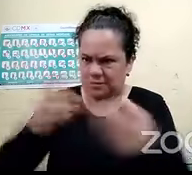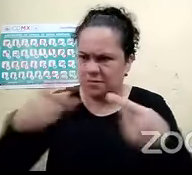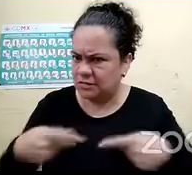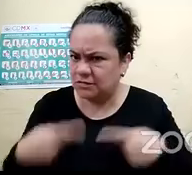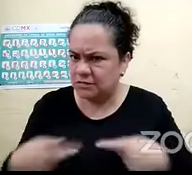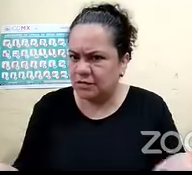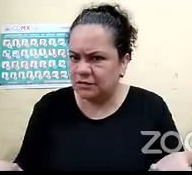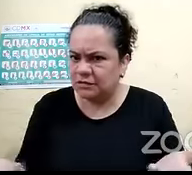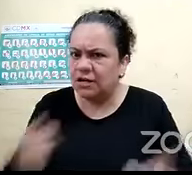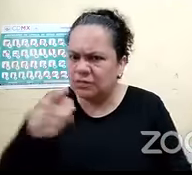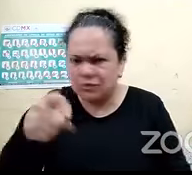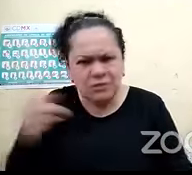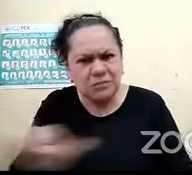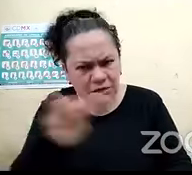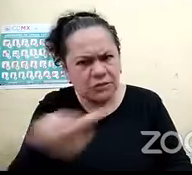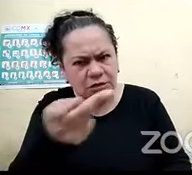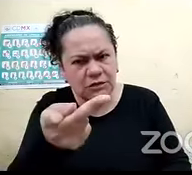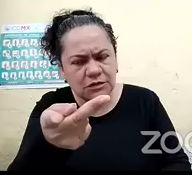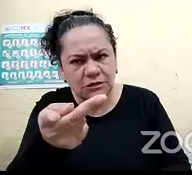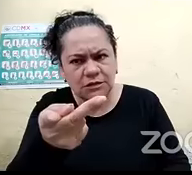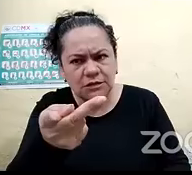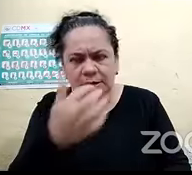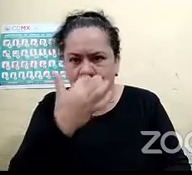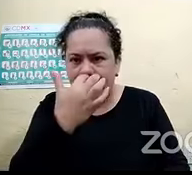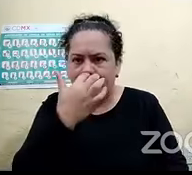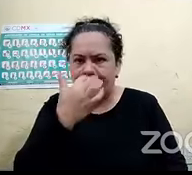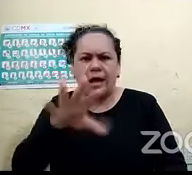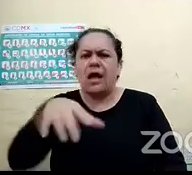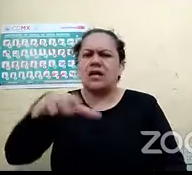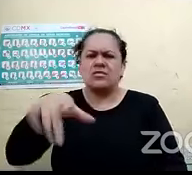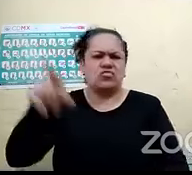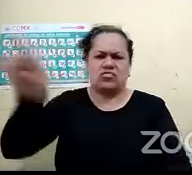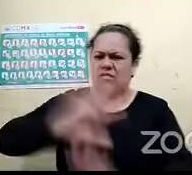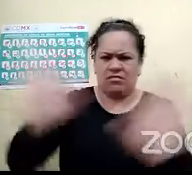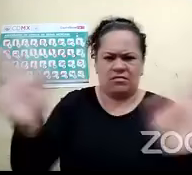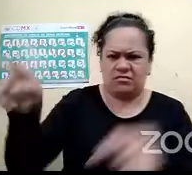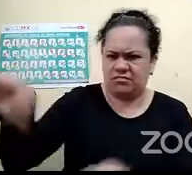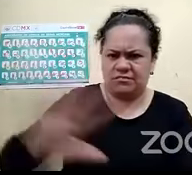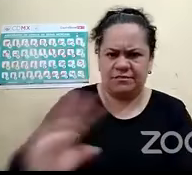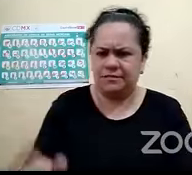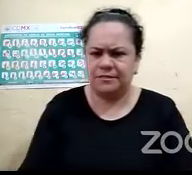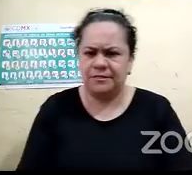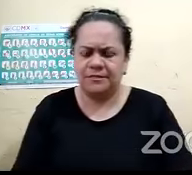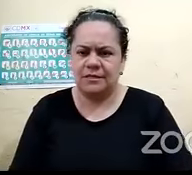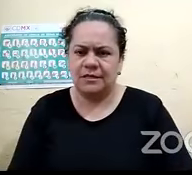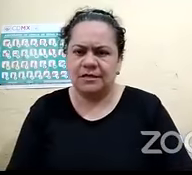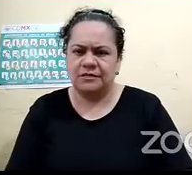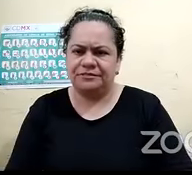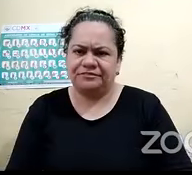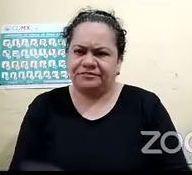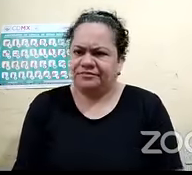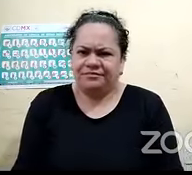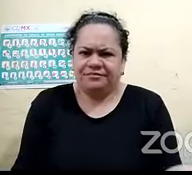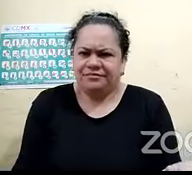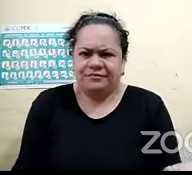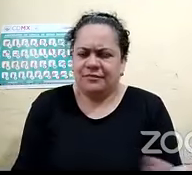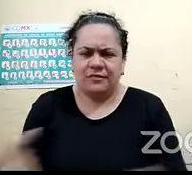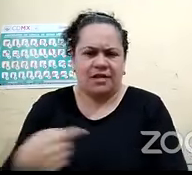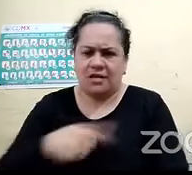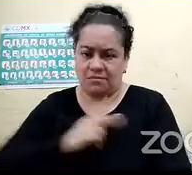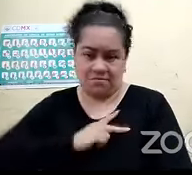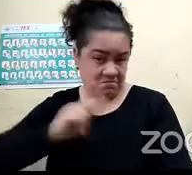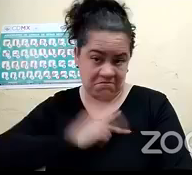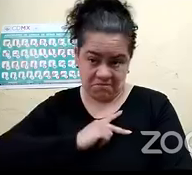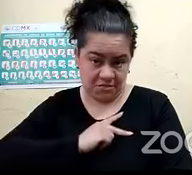no no lo sé nada más te asignan y te dicen que es lo que tienes que hacer exactamente en tu caso en en lo demás son